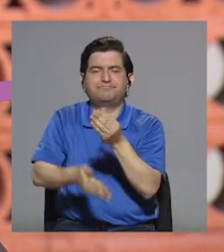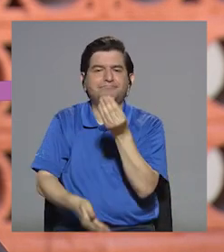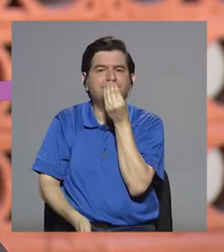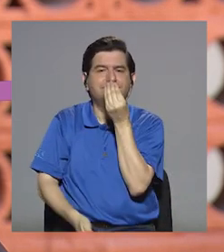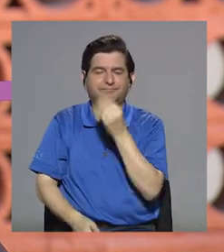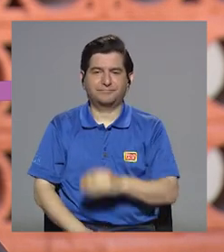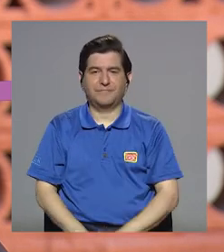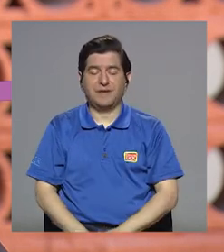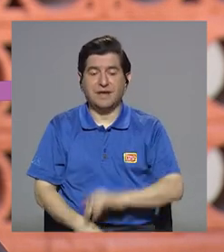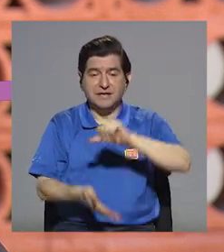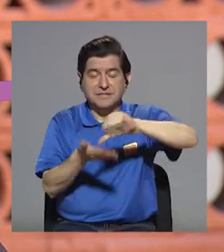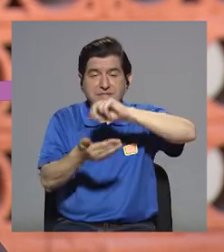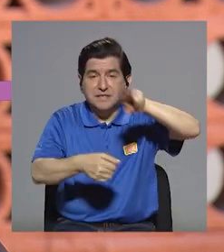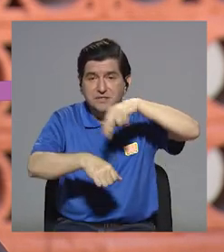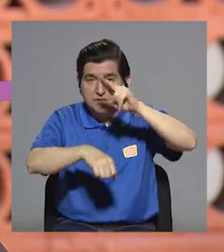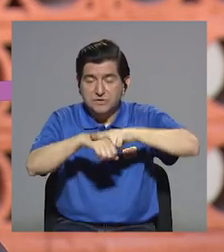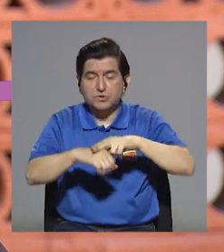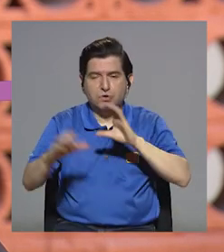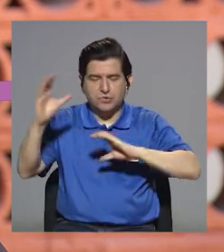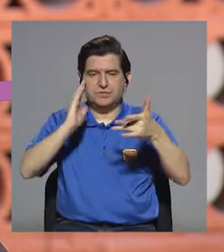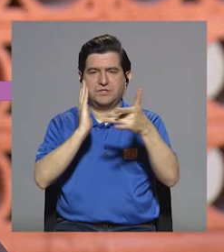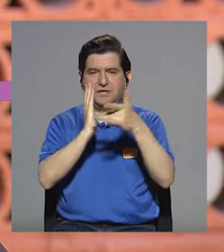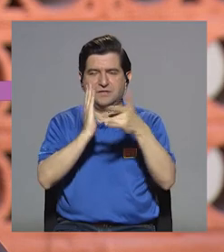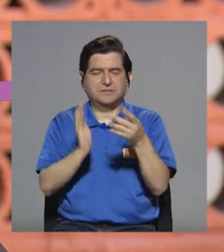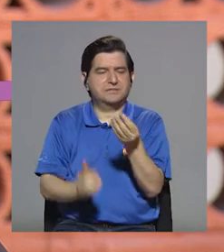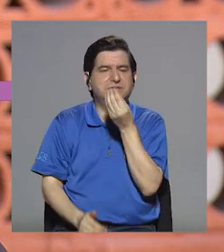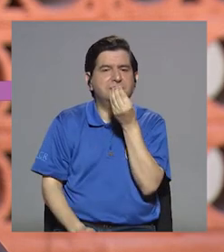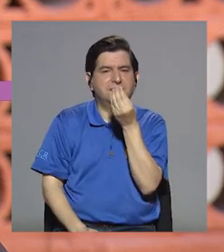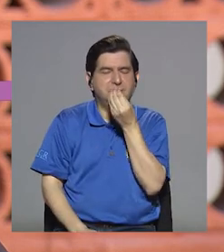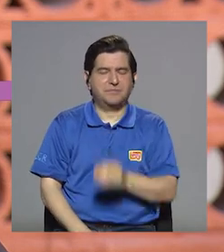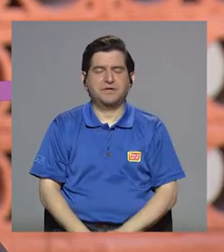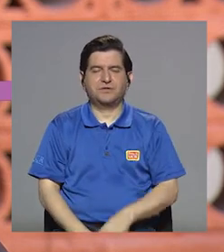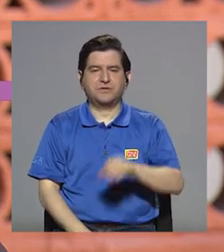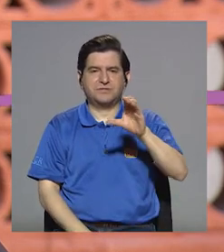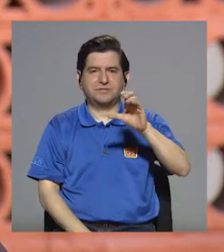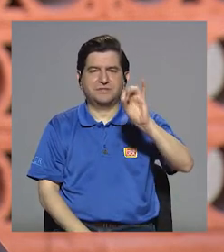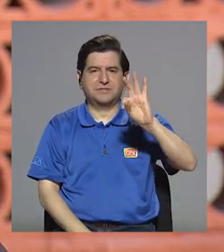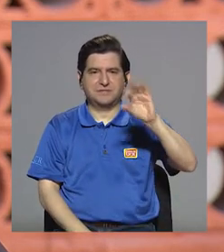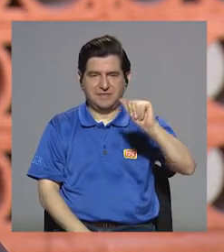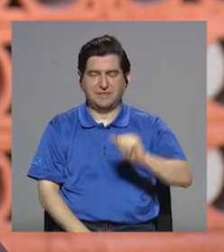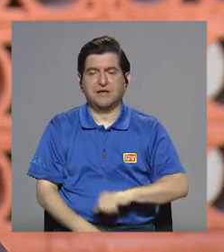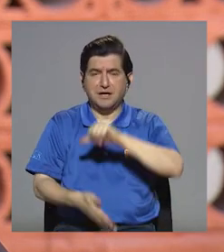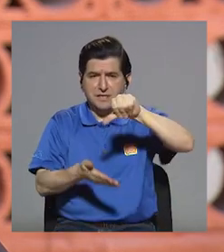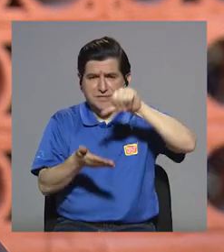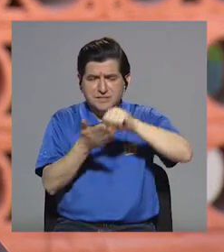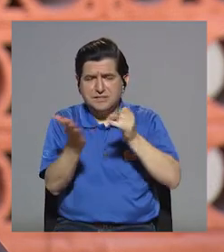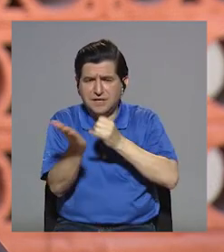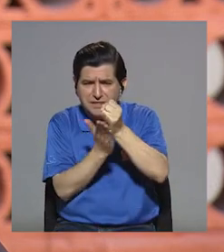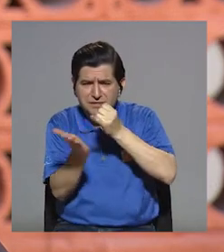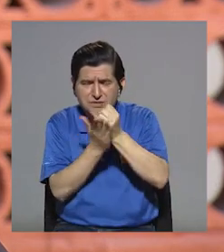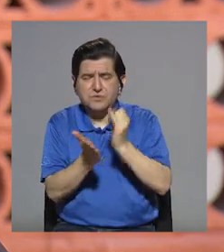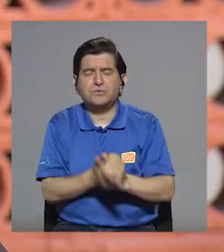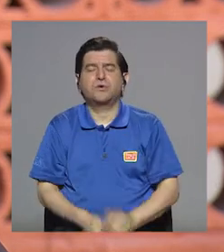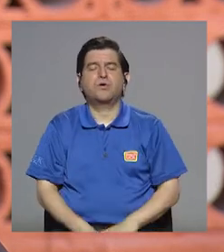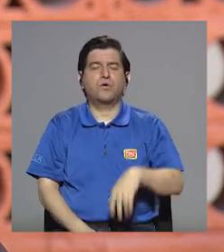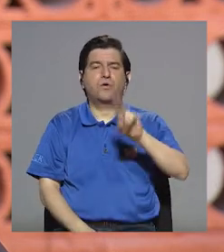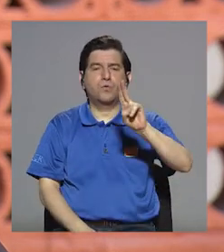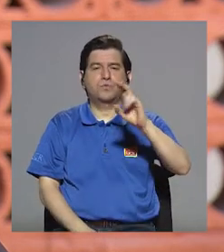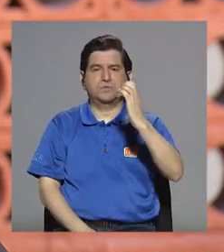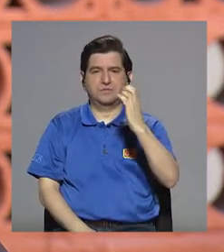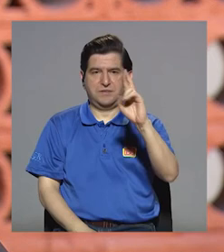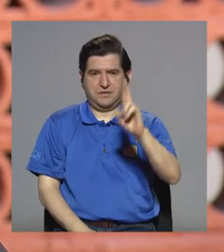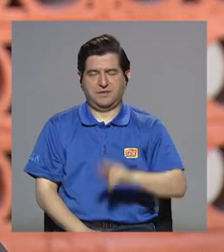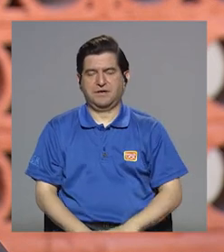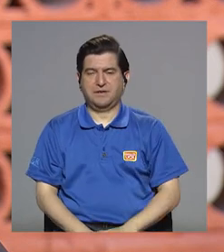de alimentos. El Centro Nacional de Ciencia y Tecnología de Alimentos, conocido como CITA, es un centro de investigación de la Universidad de